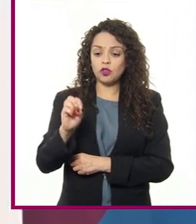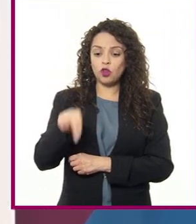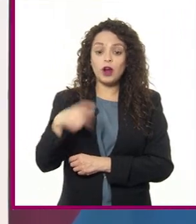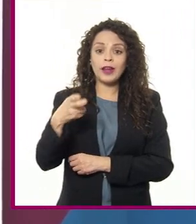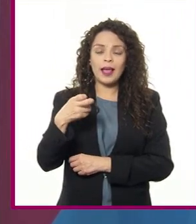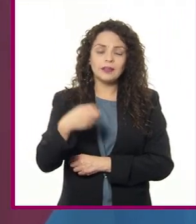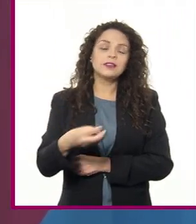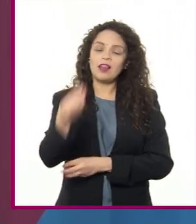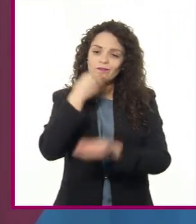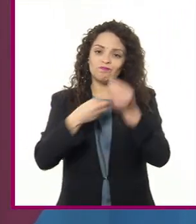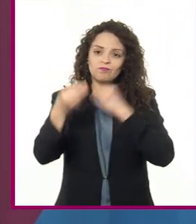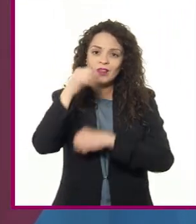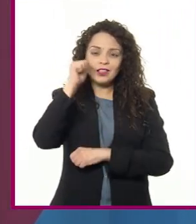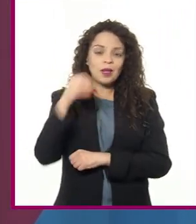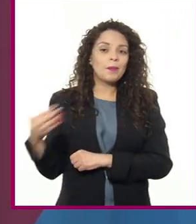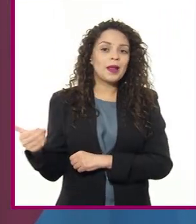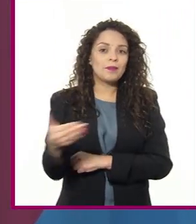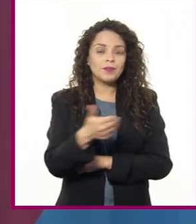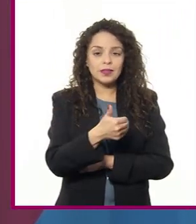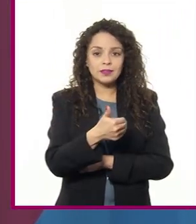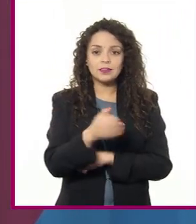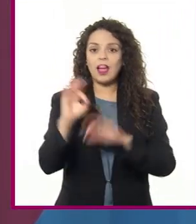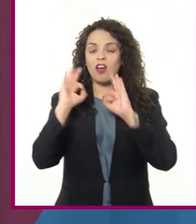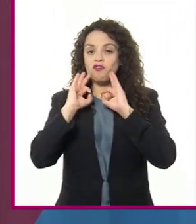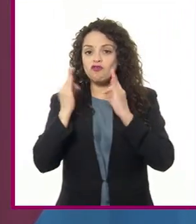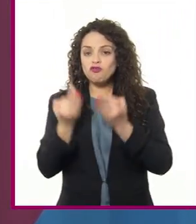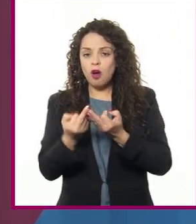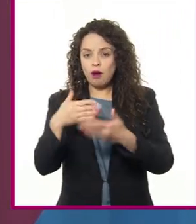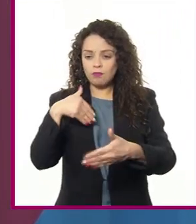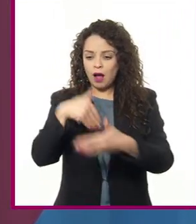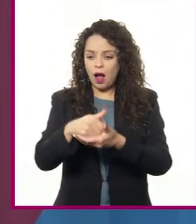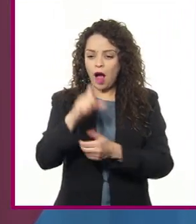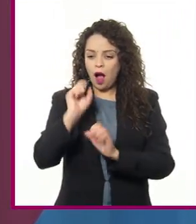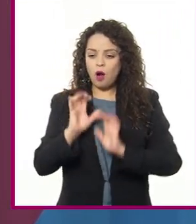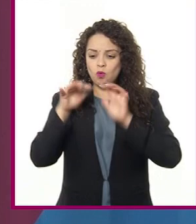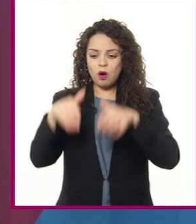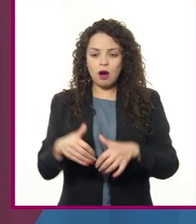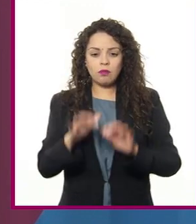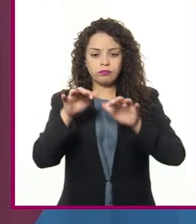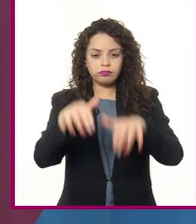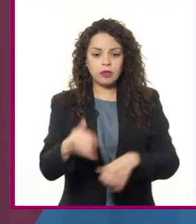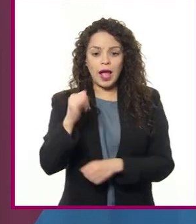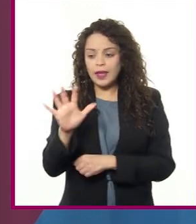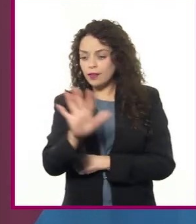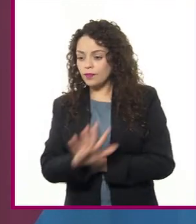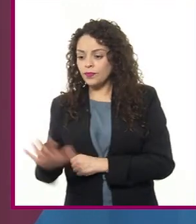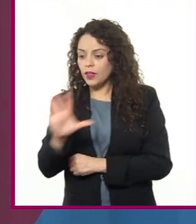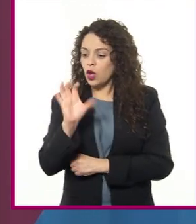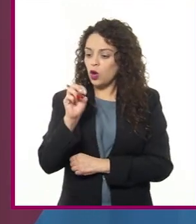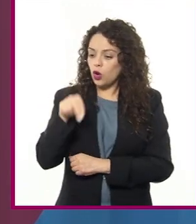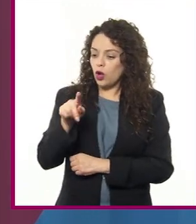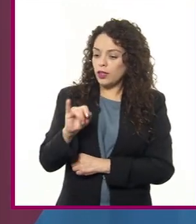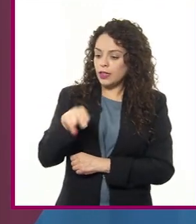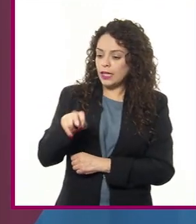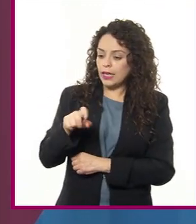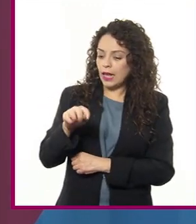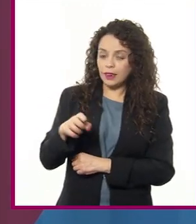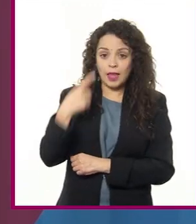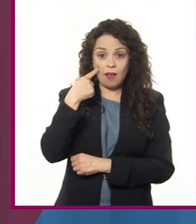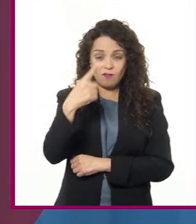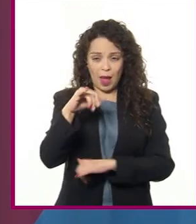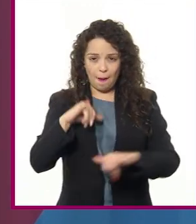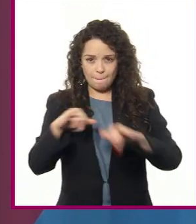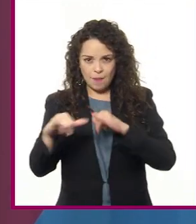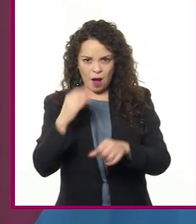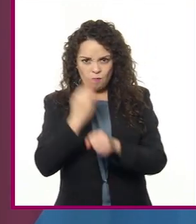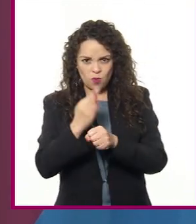alimento de los peces, la forma de las costas y la extensión de la plataforma continental. 17. Analicemos el siguiente mapa